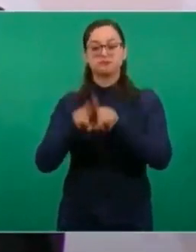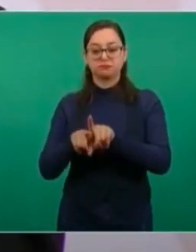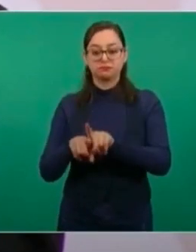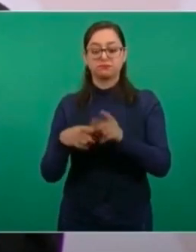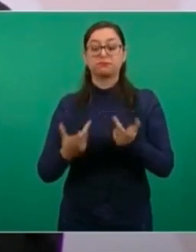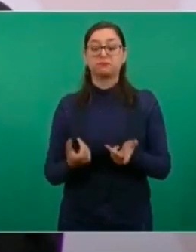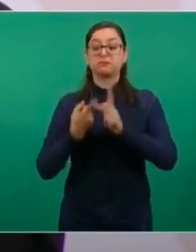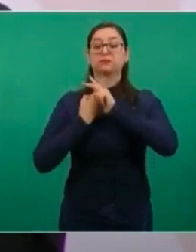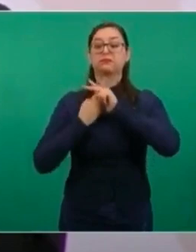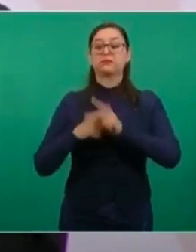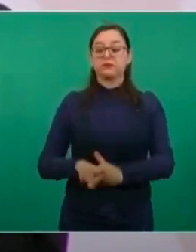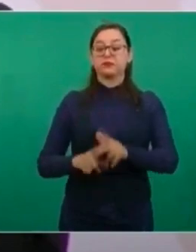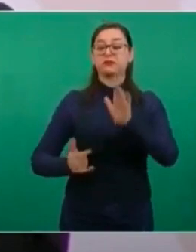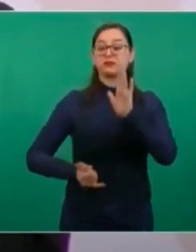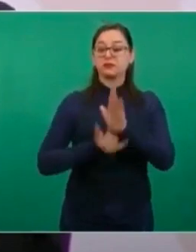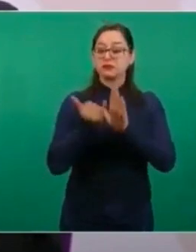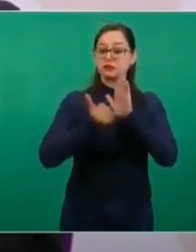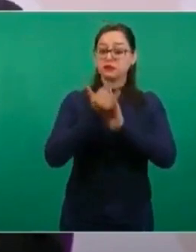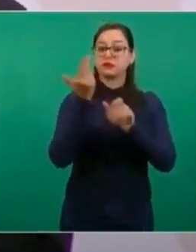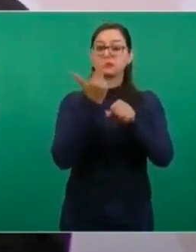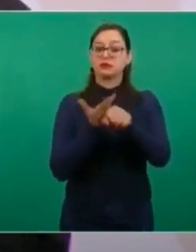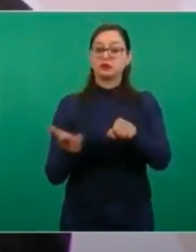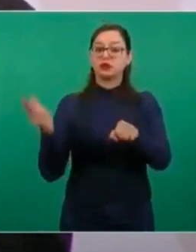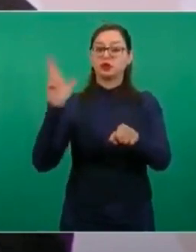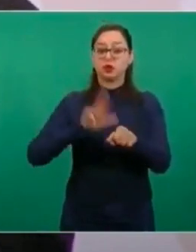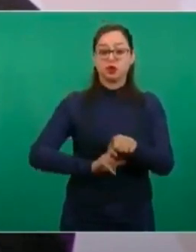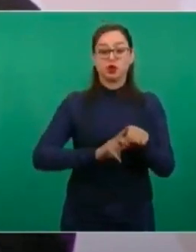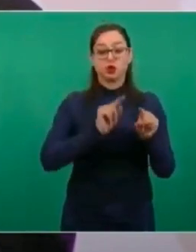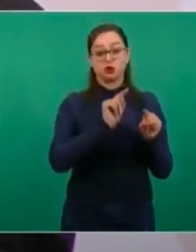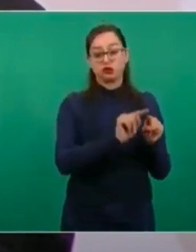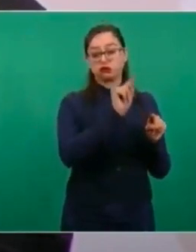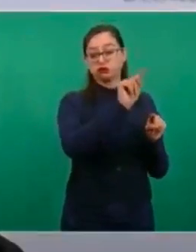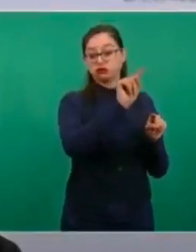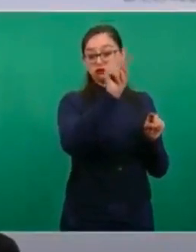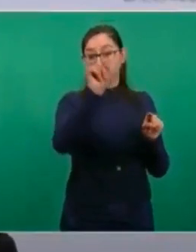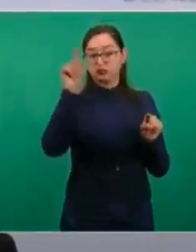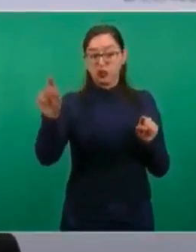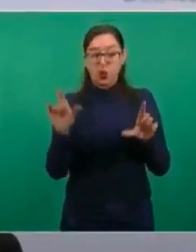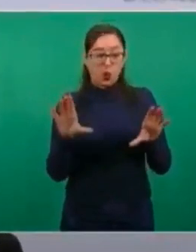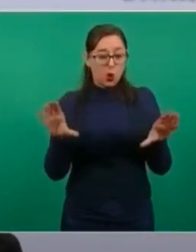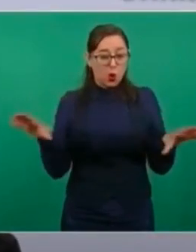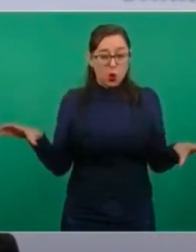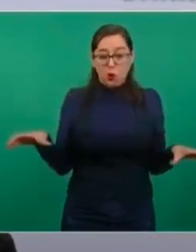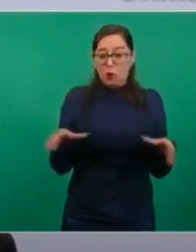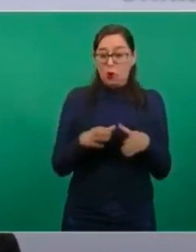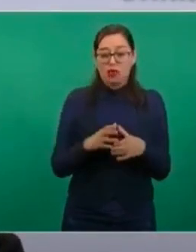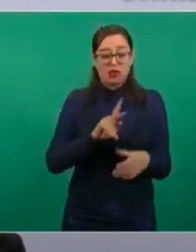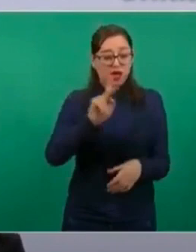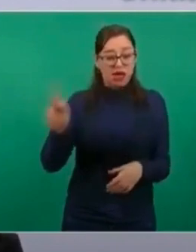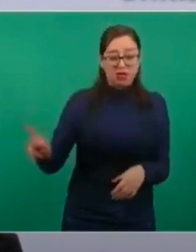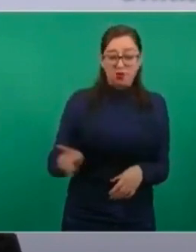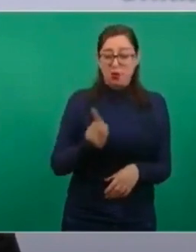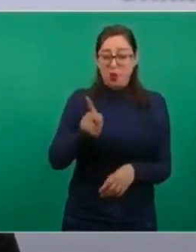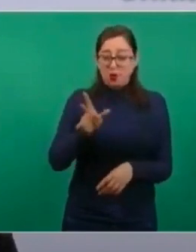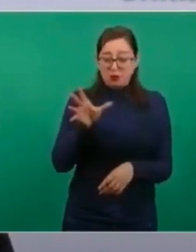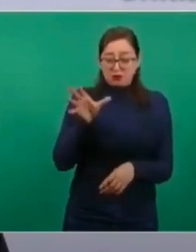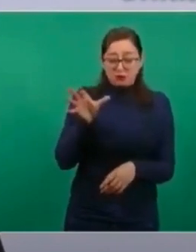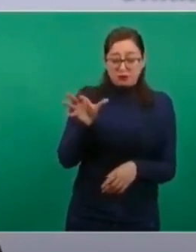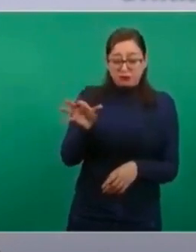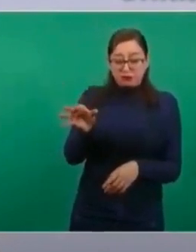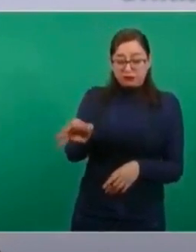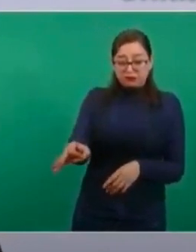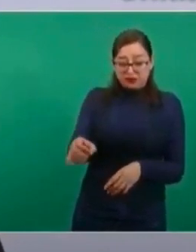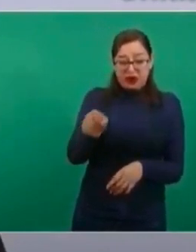hospitales en las comunidades, en los pueblos más apartados del país,